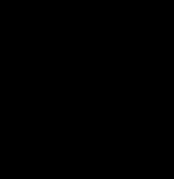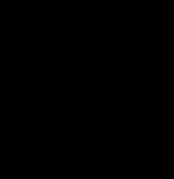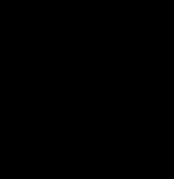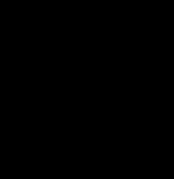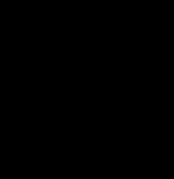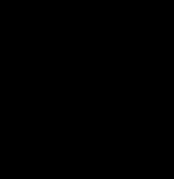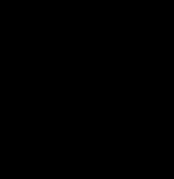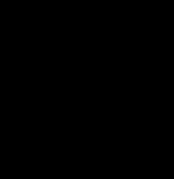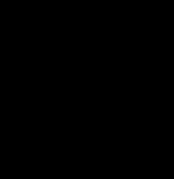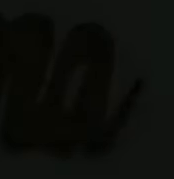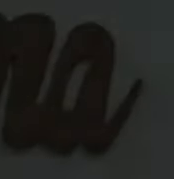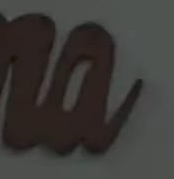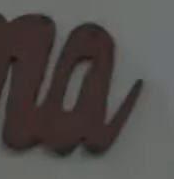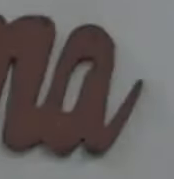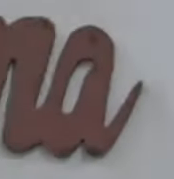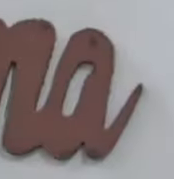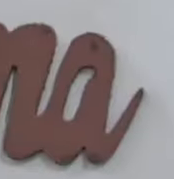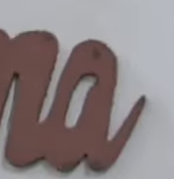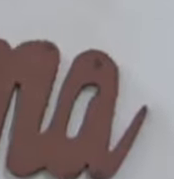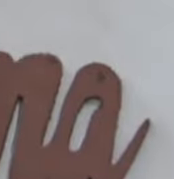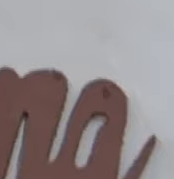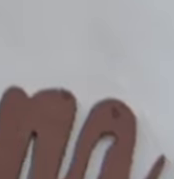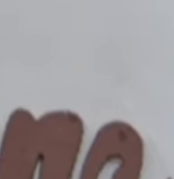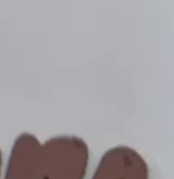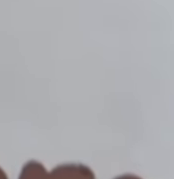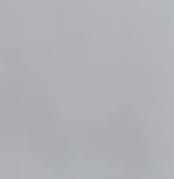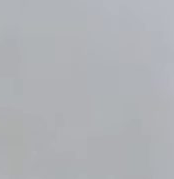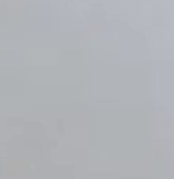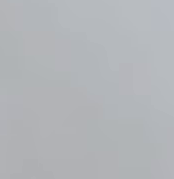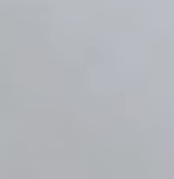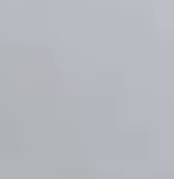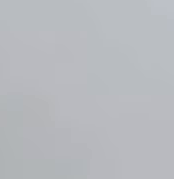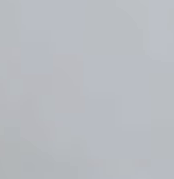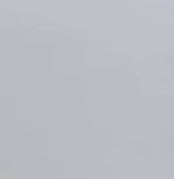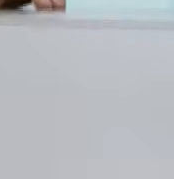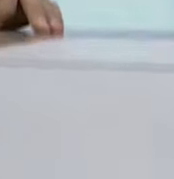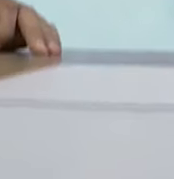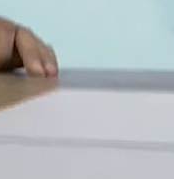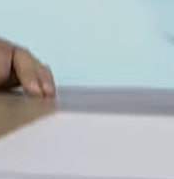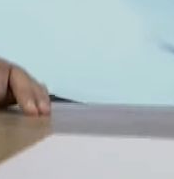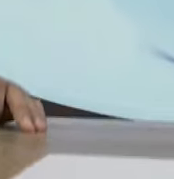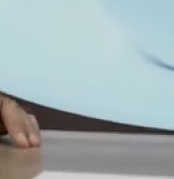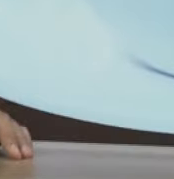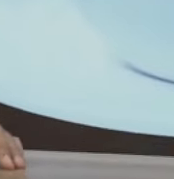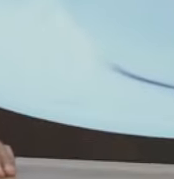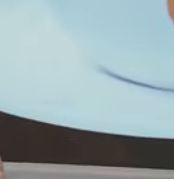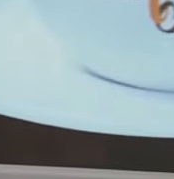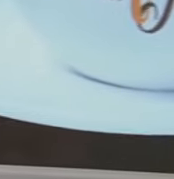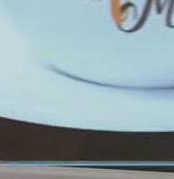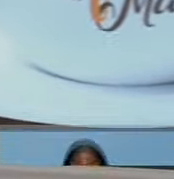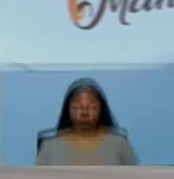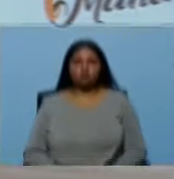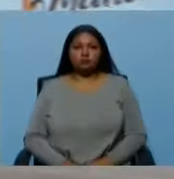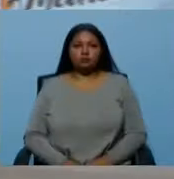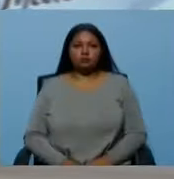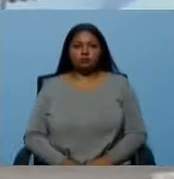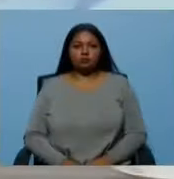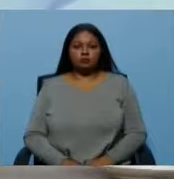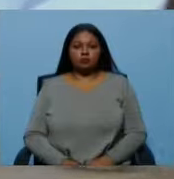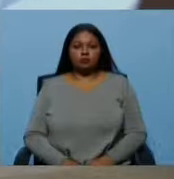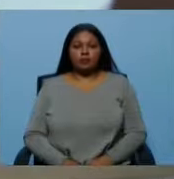con Venezuela se seca. Bueno, está lo que ha dicho el jefe de Estado. Ya tenemos a nuestro invitado Gustavo Villapol,